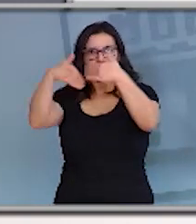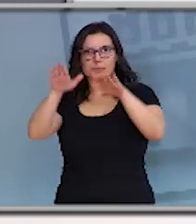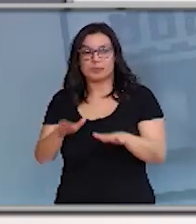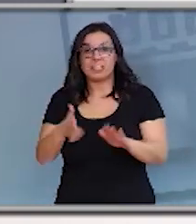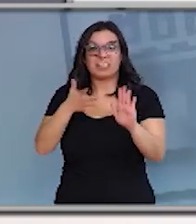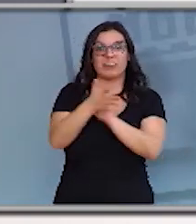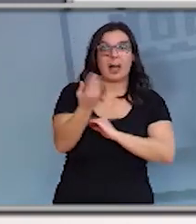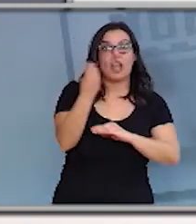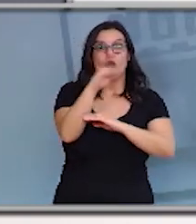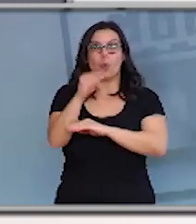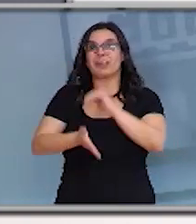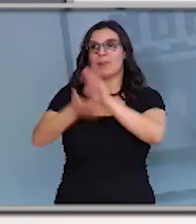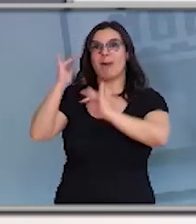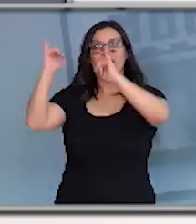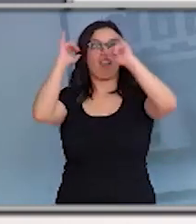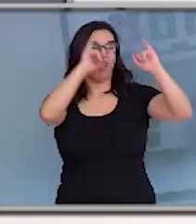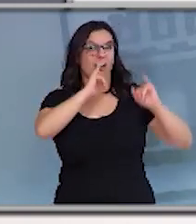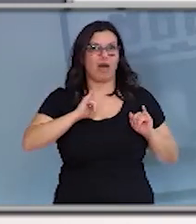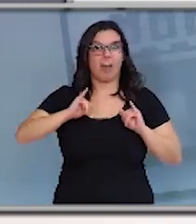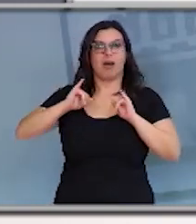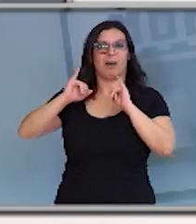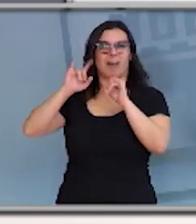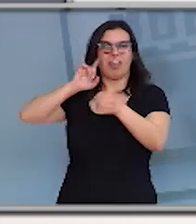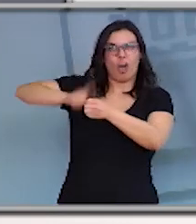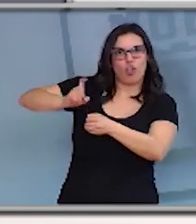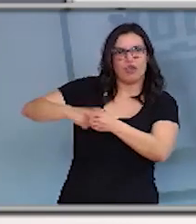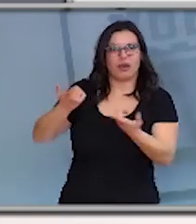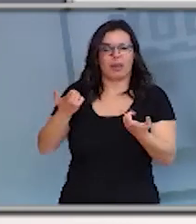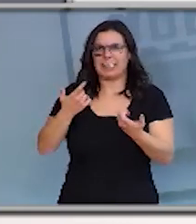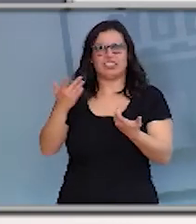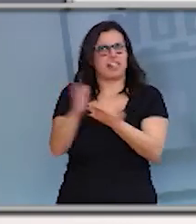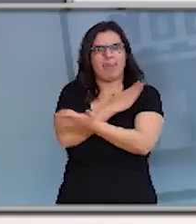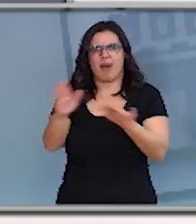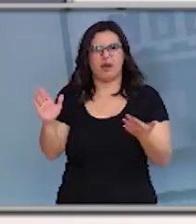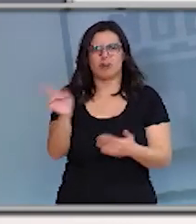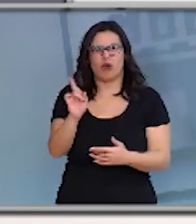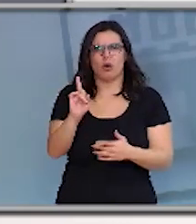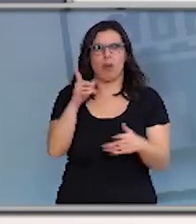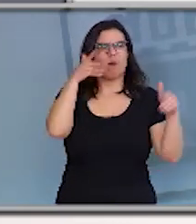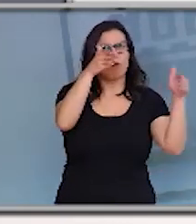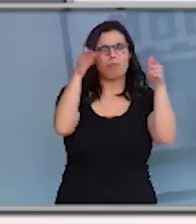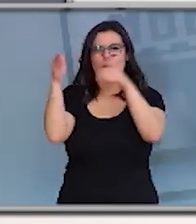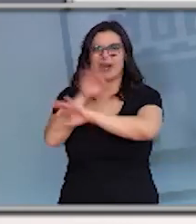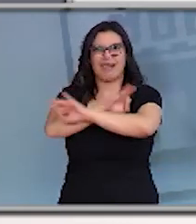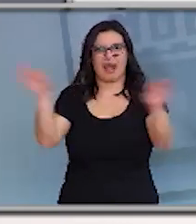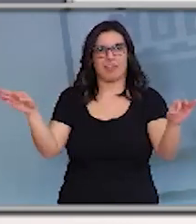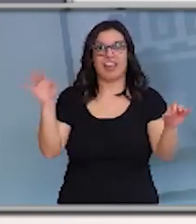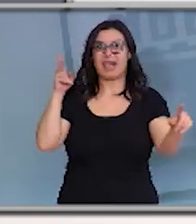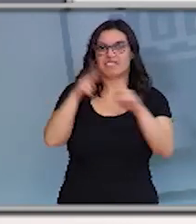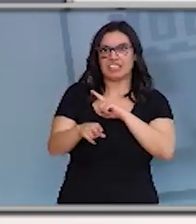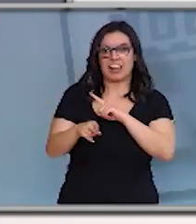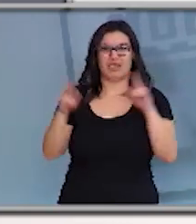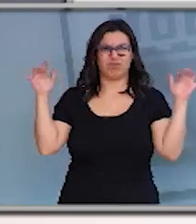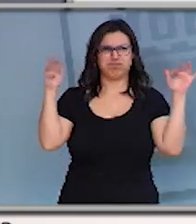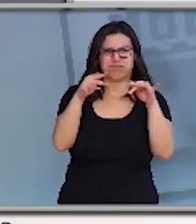nosos jovenes vayan ás discotecas, non é para que estemos en aglomeraciones, tenemos que evitar as aglomeraciones e,